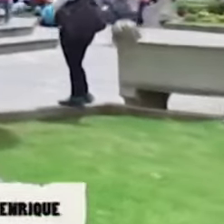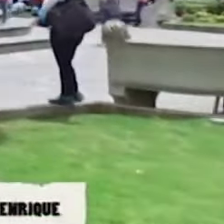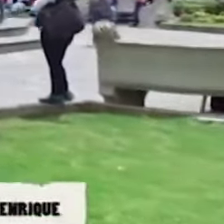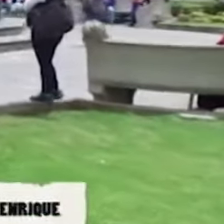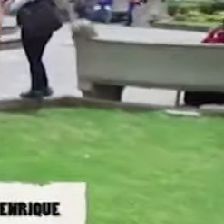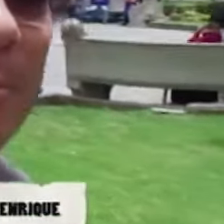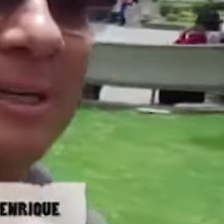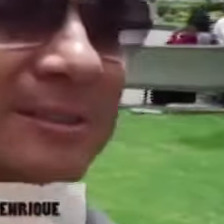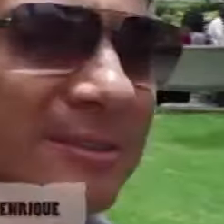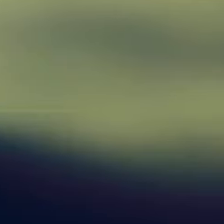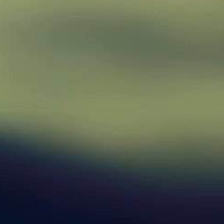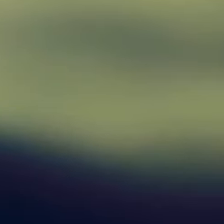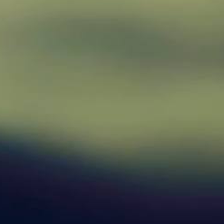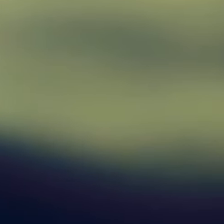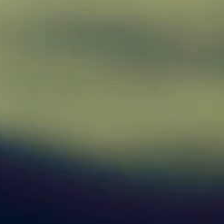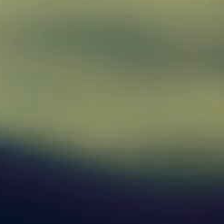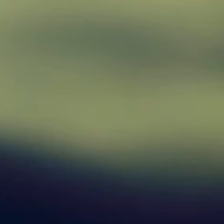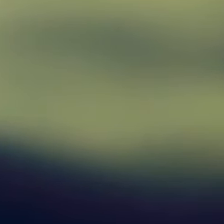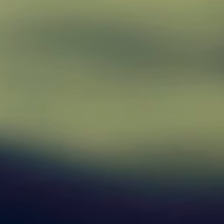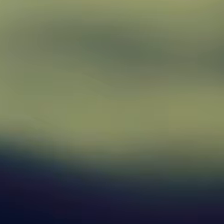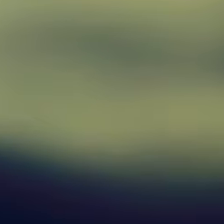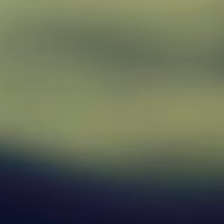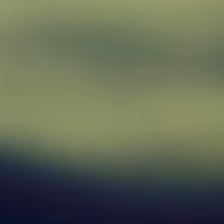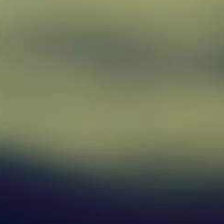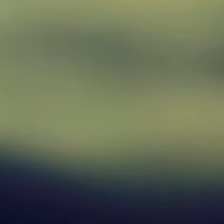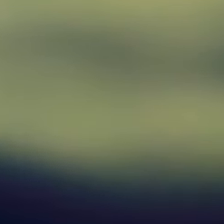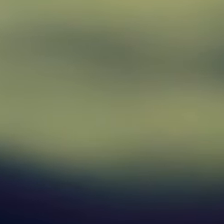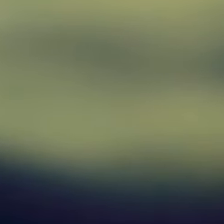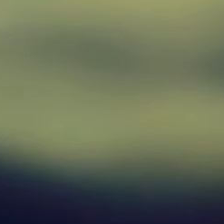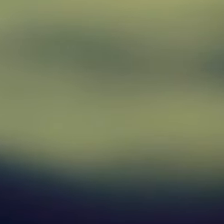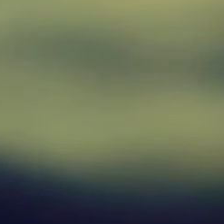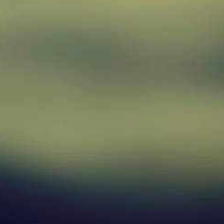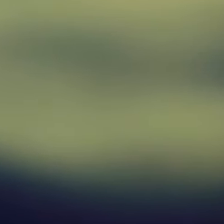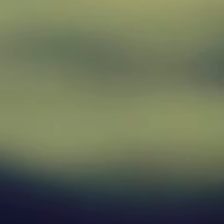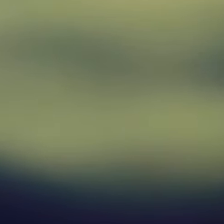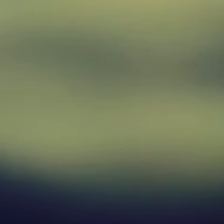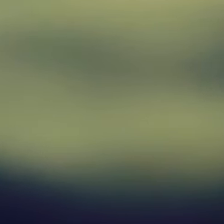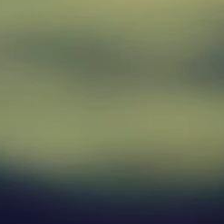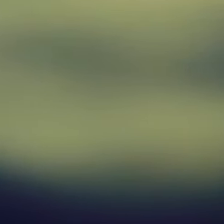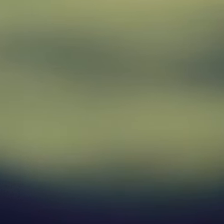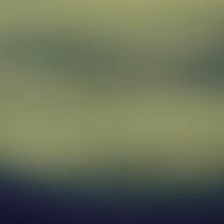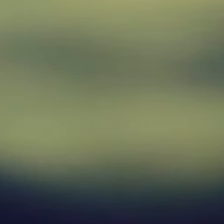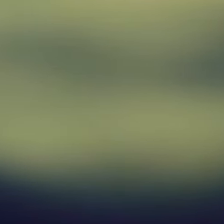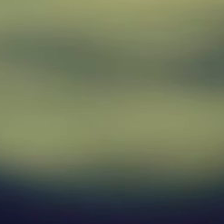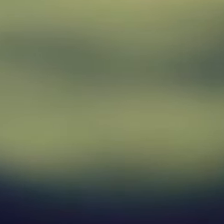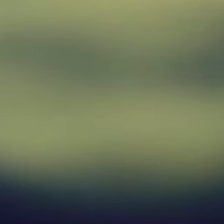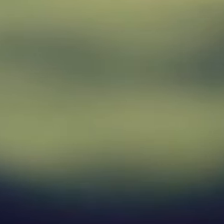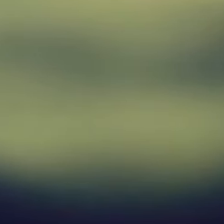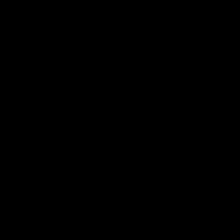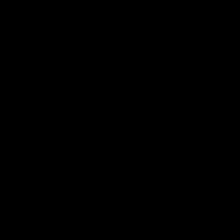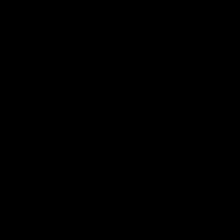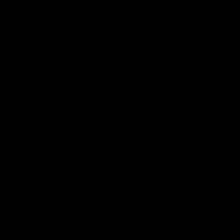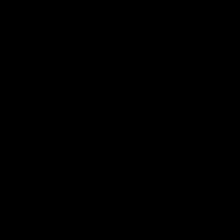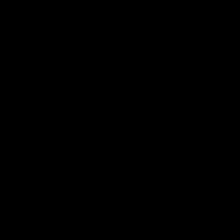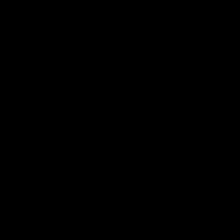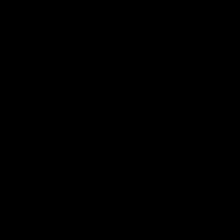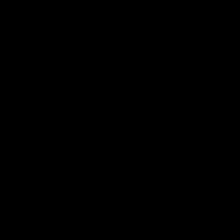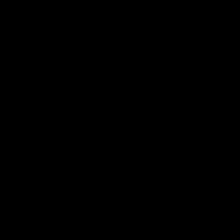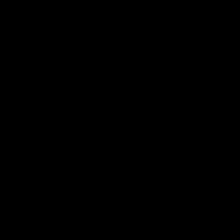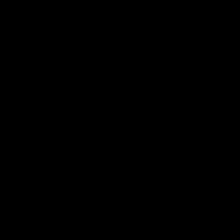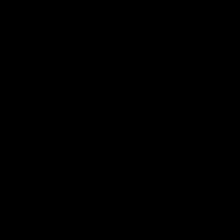Esto es Río Bamba. La ruta de Enrique. Los sábados a las 12 mediodía, solo en 13.